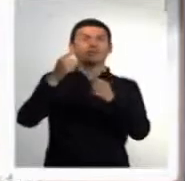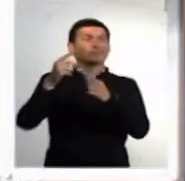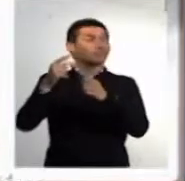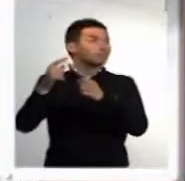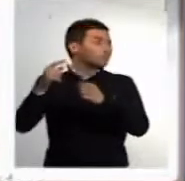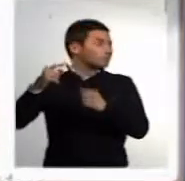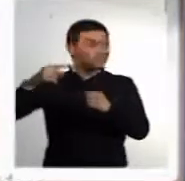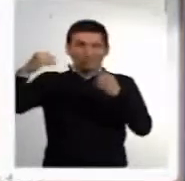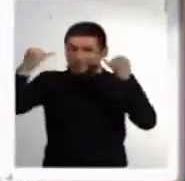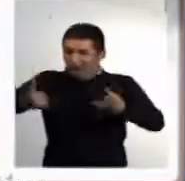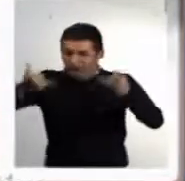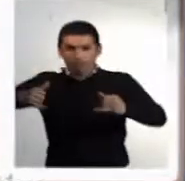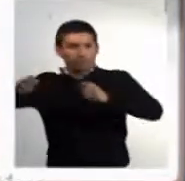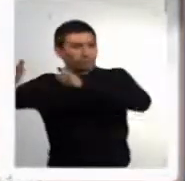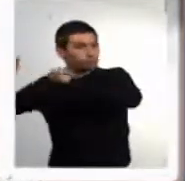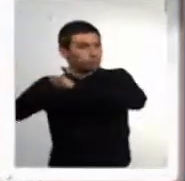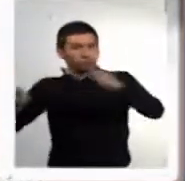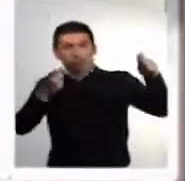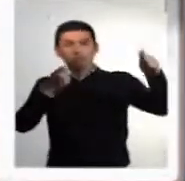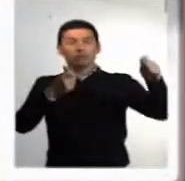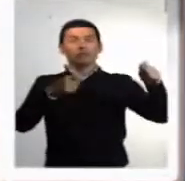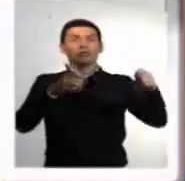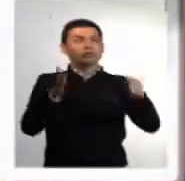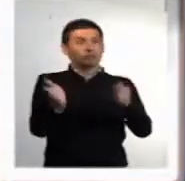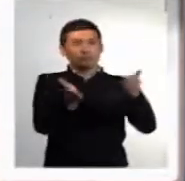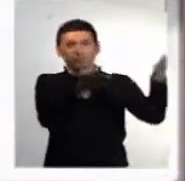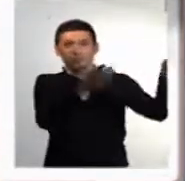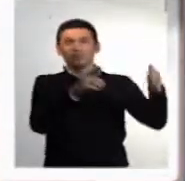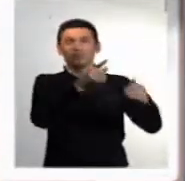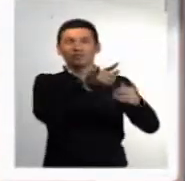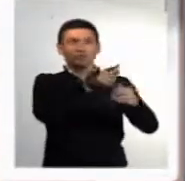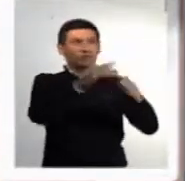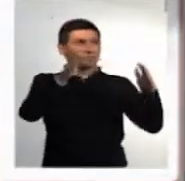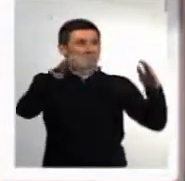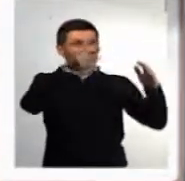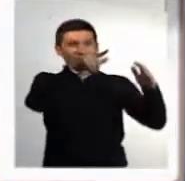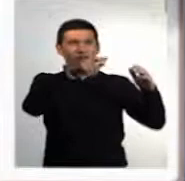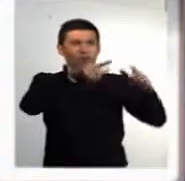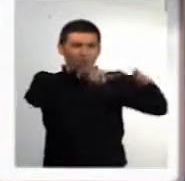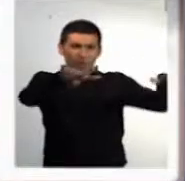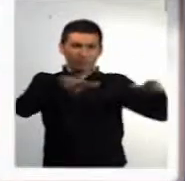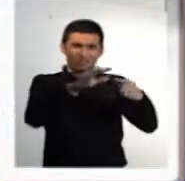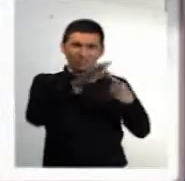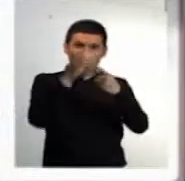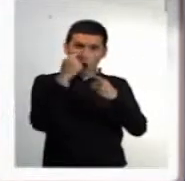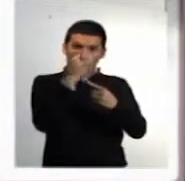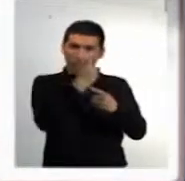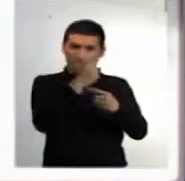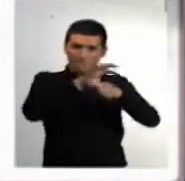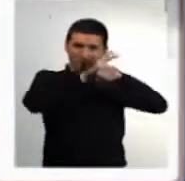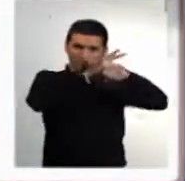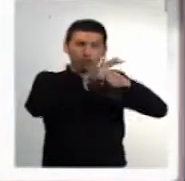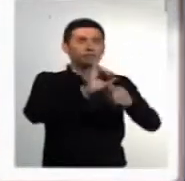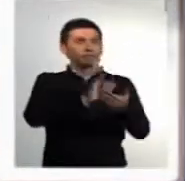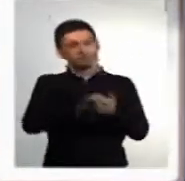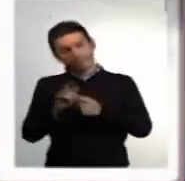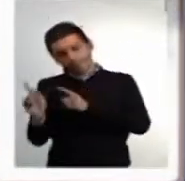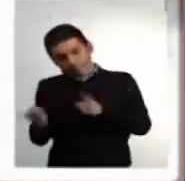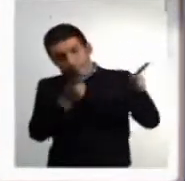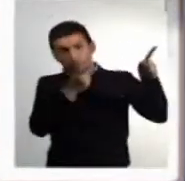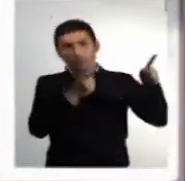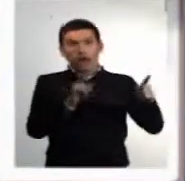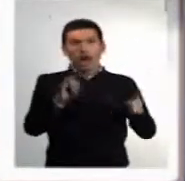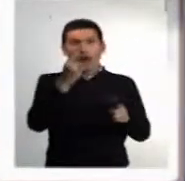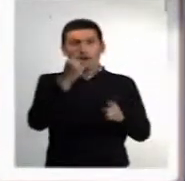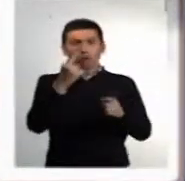tienen que consultar inmediatamente a un centro oftalmológico, hay que operarlo, y si por desgracia